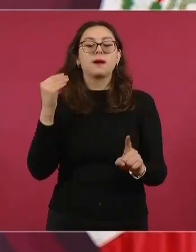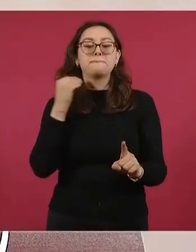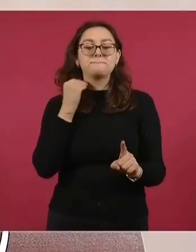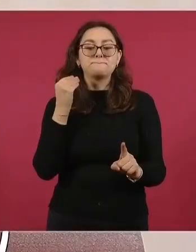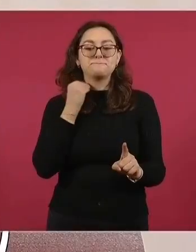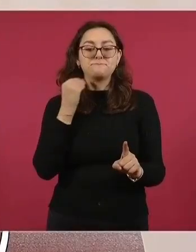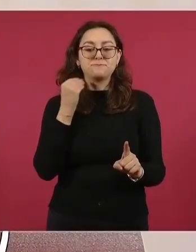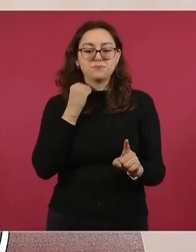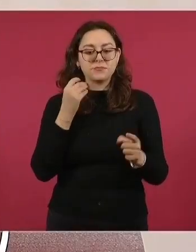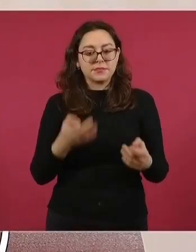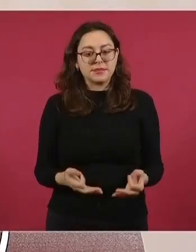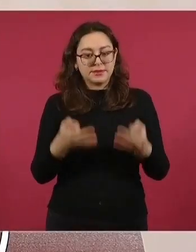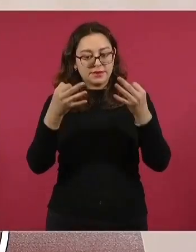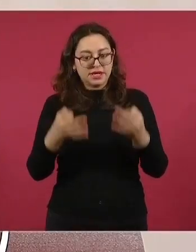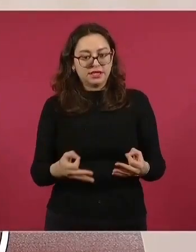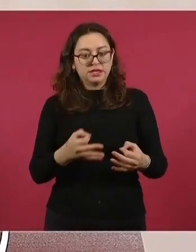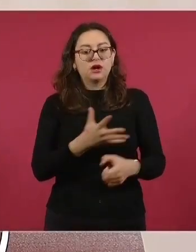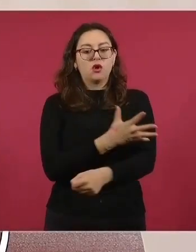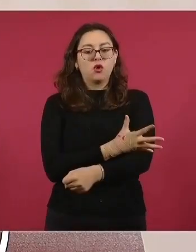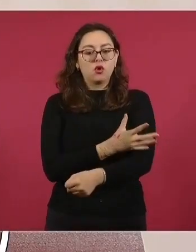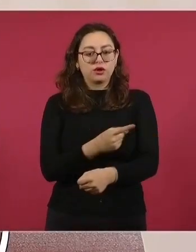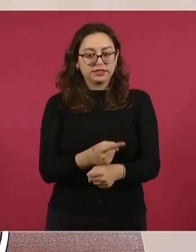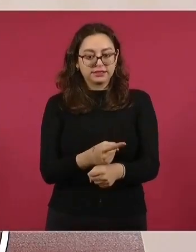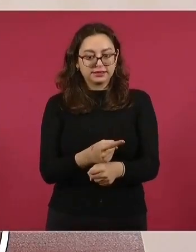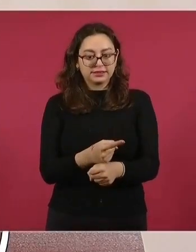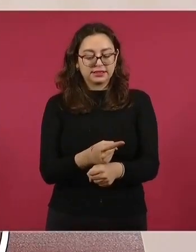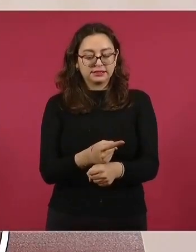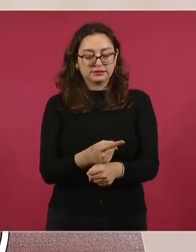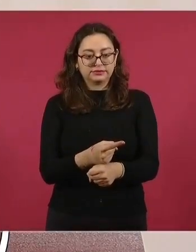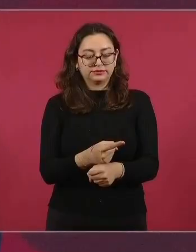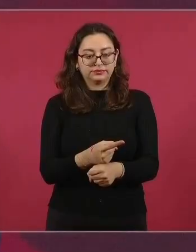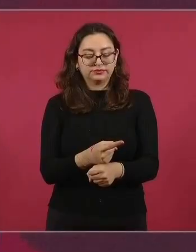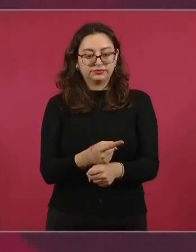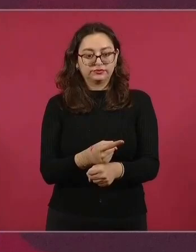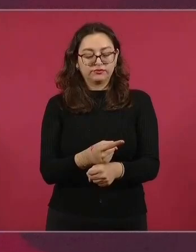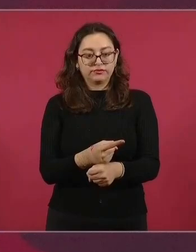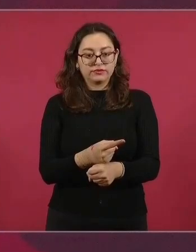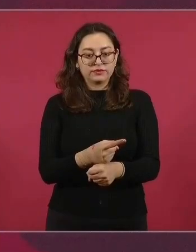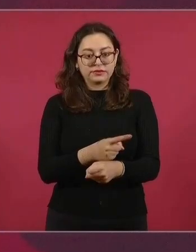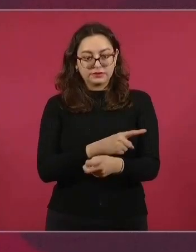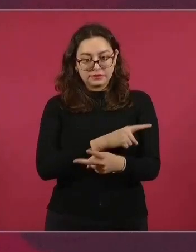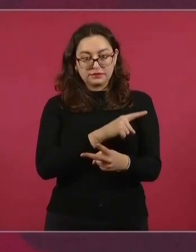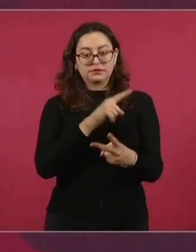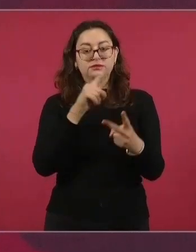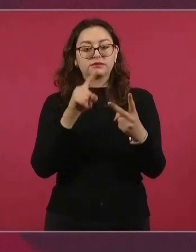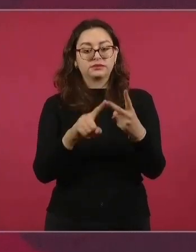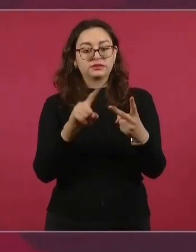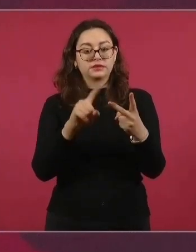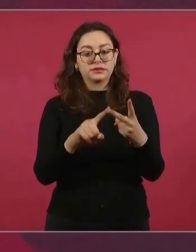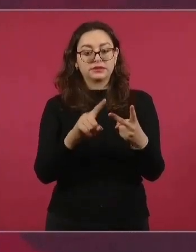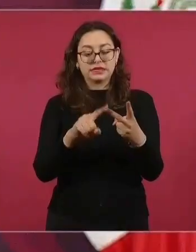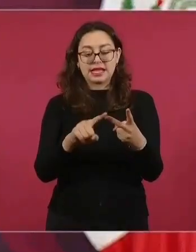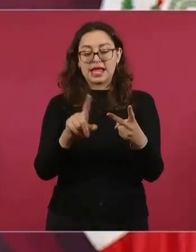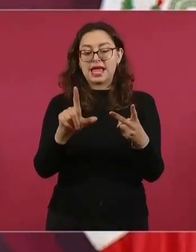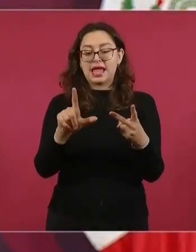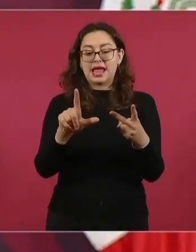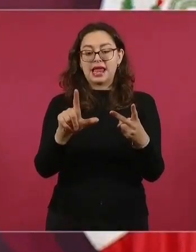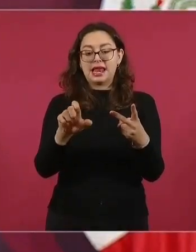íntegra, honesta, y vuelve Lenia Batres,